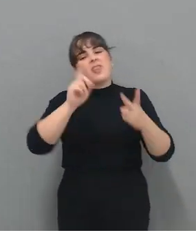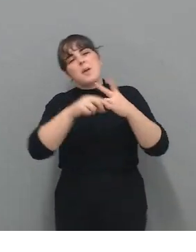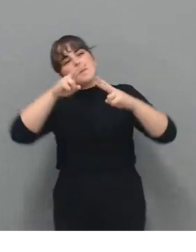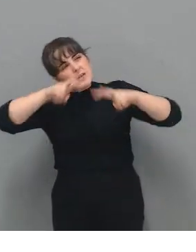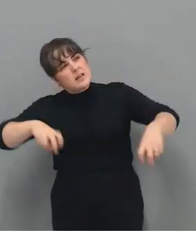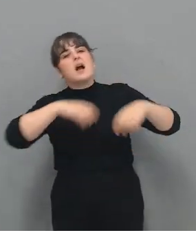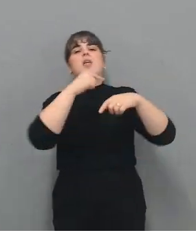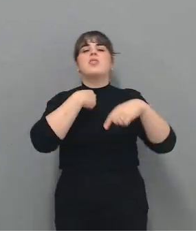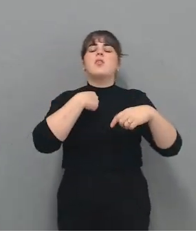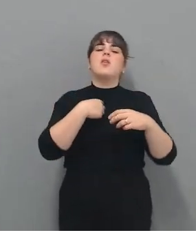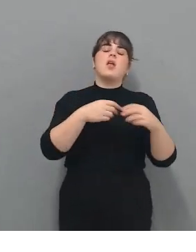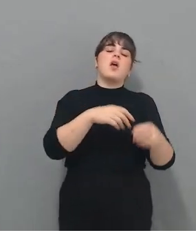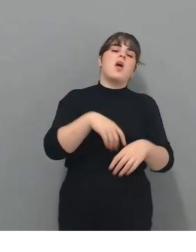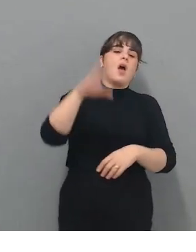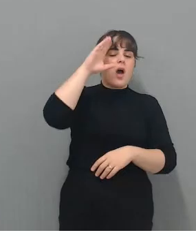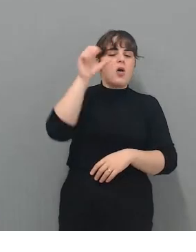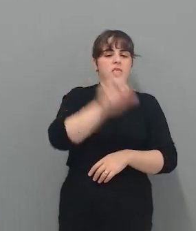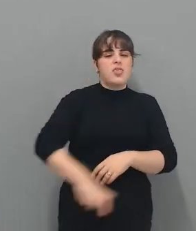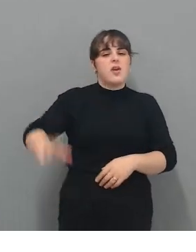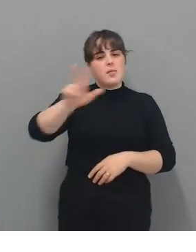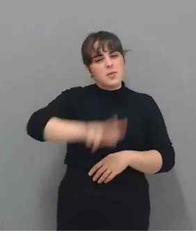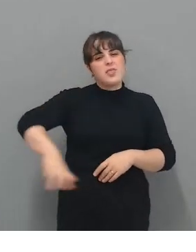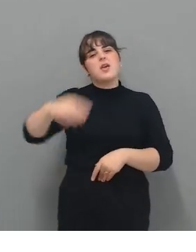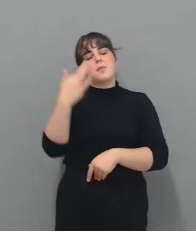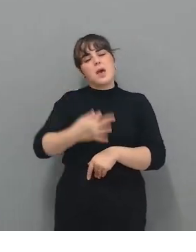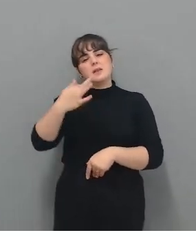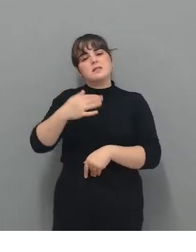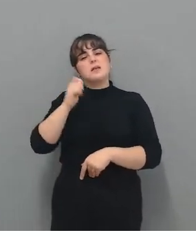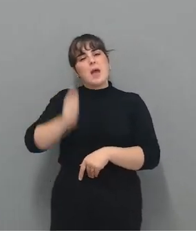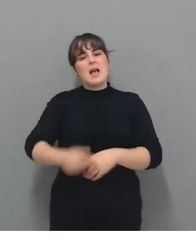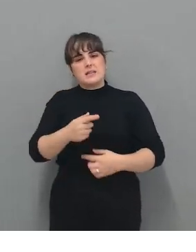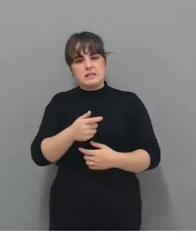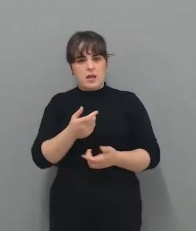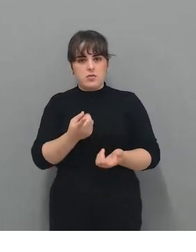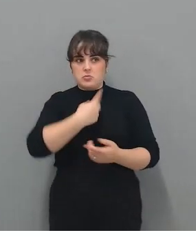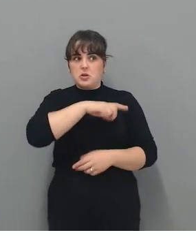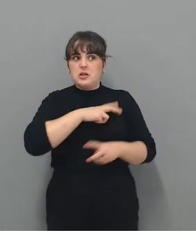Audiencia Provincial, Magistrado. Y al final todos nos creemos que sabemos de esto.